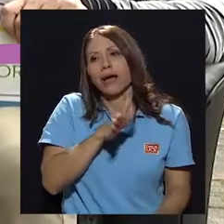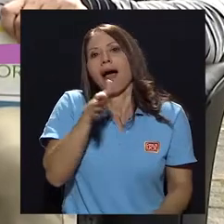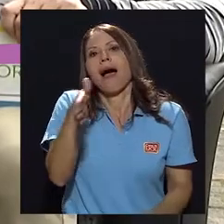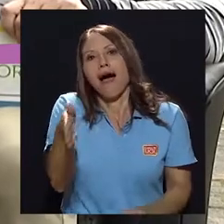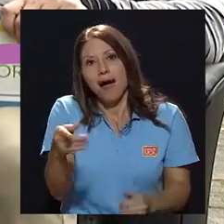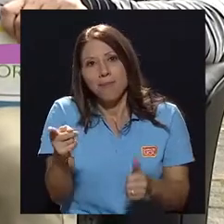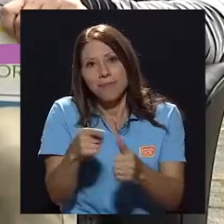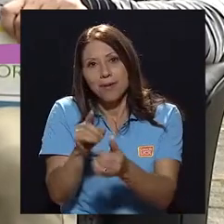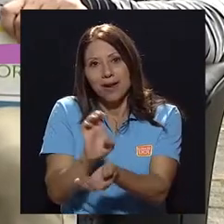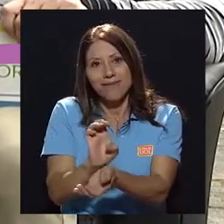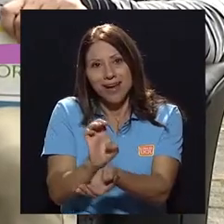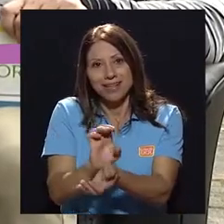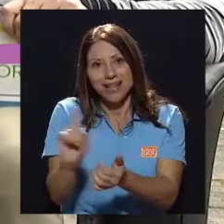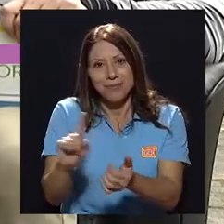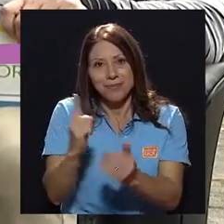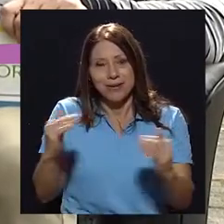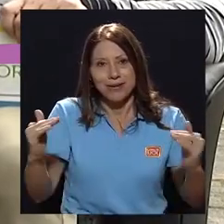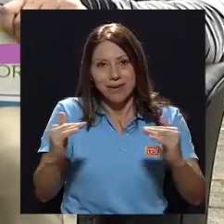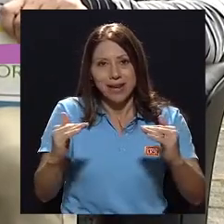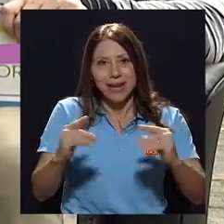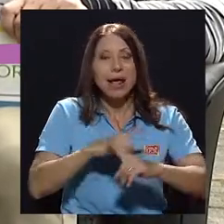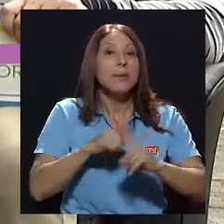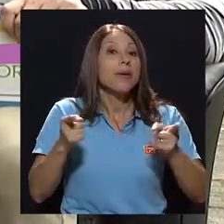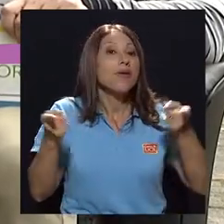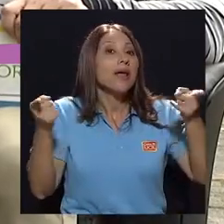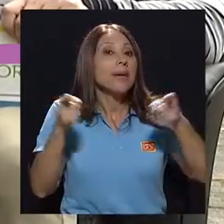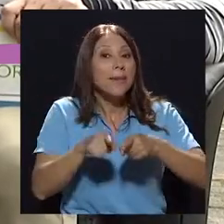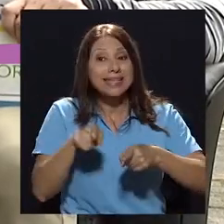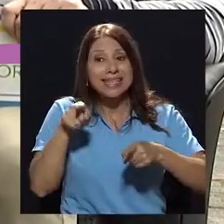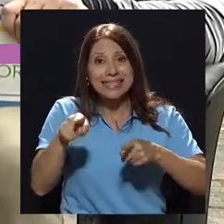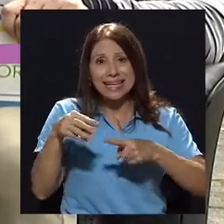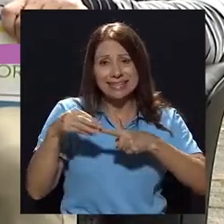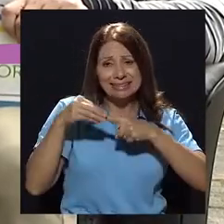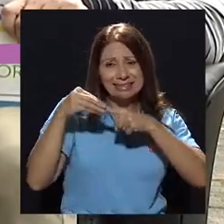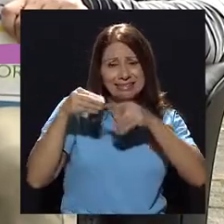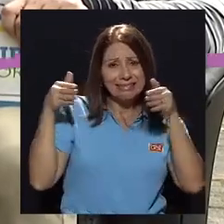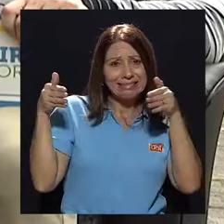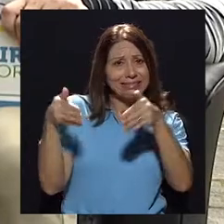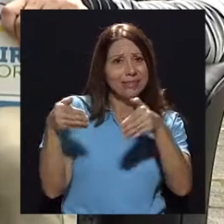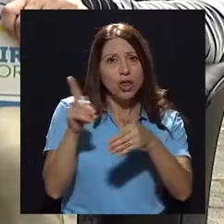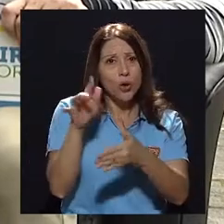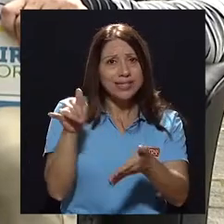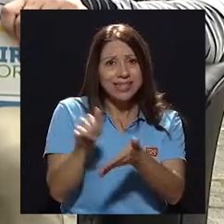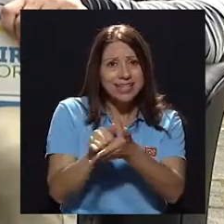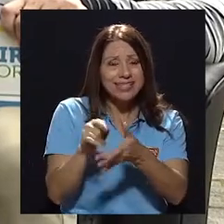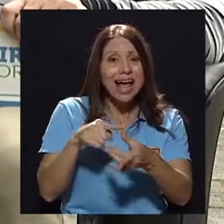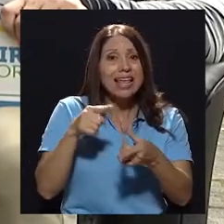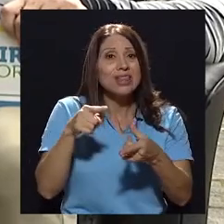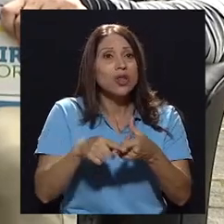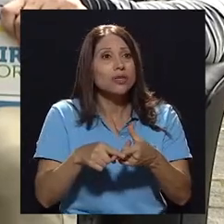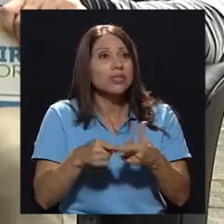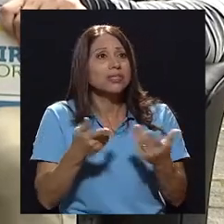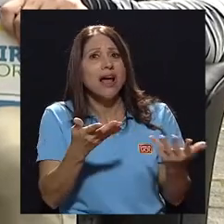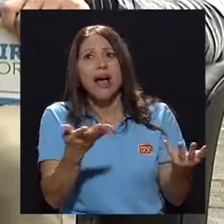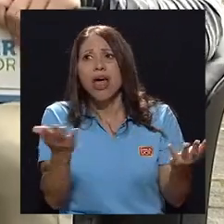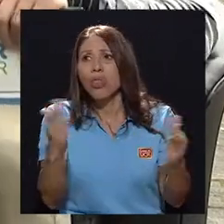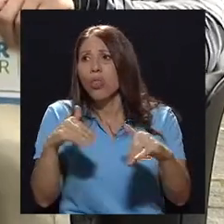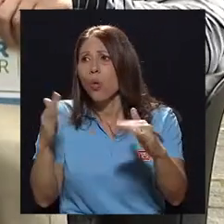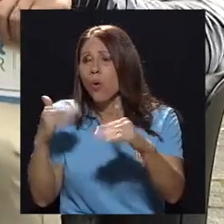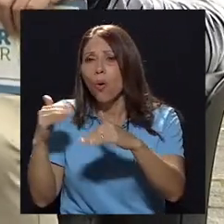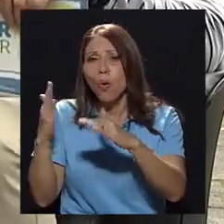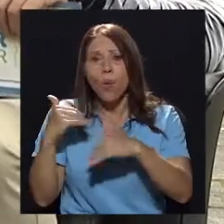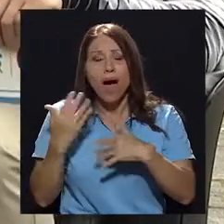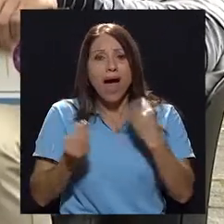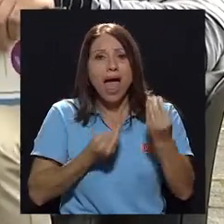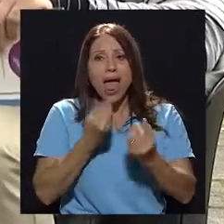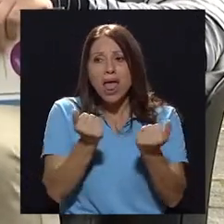primer nivel de atención, a leváis. Lo que pasa es que como la esencia no es esa, entonces se encuentran pocos cupos, ¿verdad? O no hay